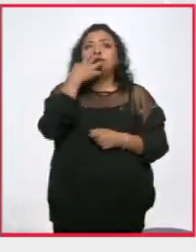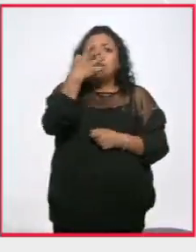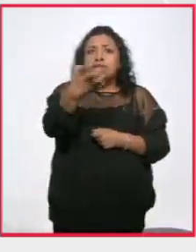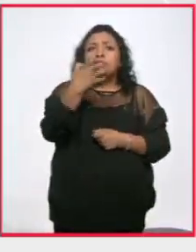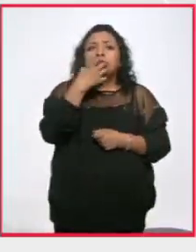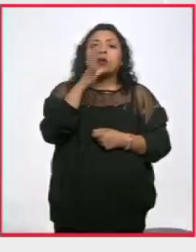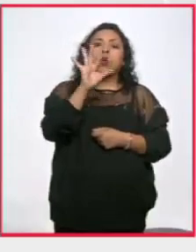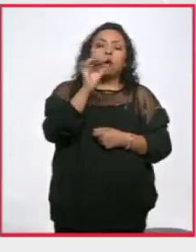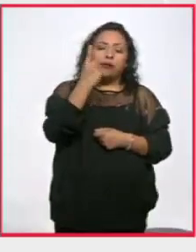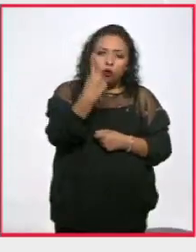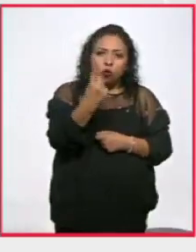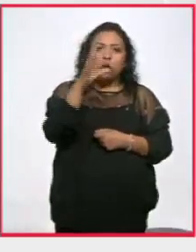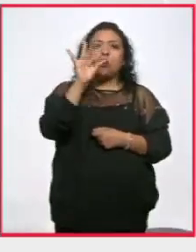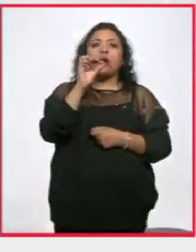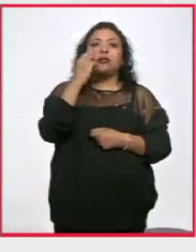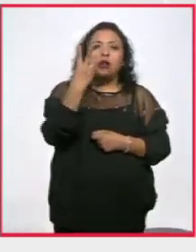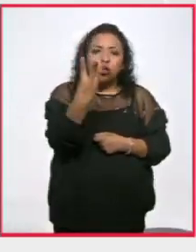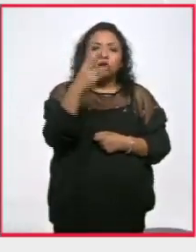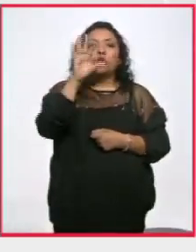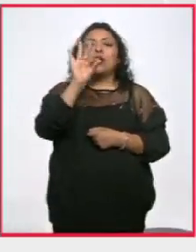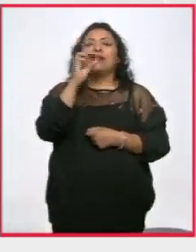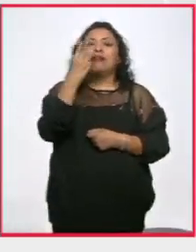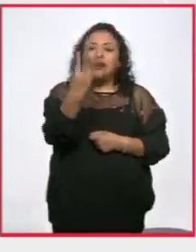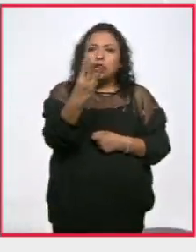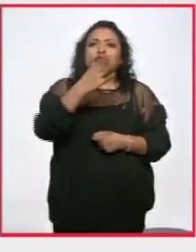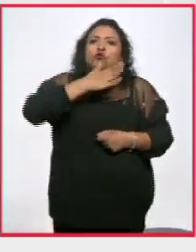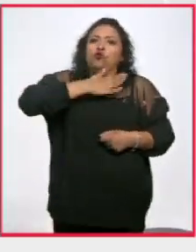43, justicia!